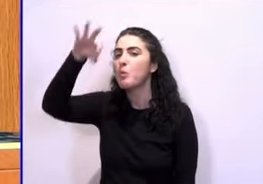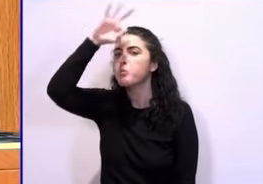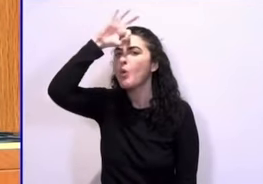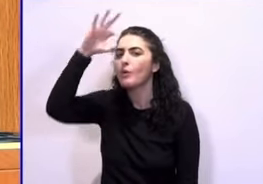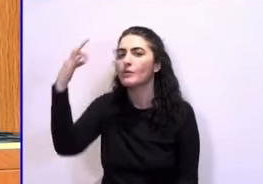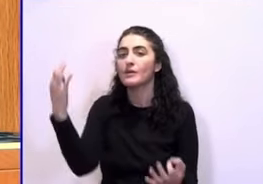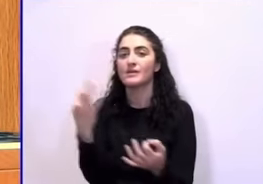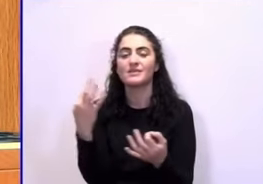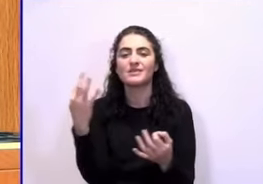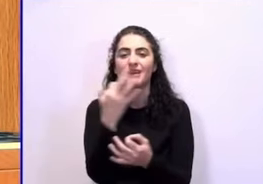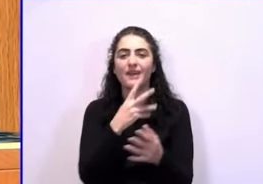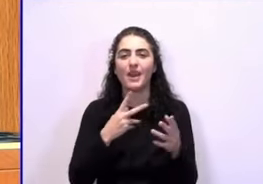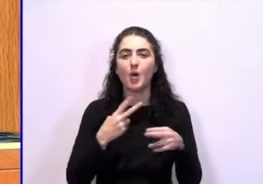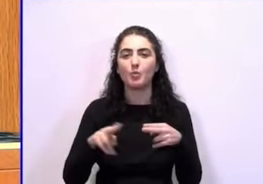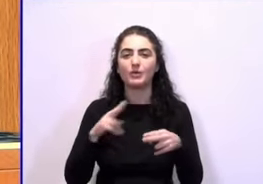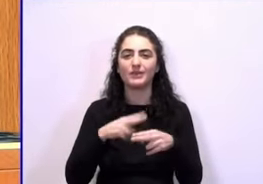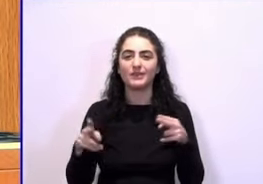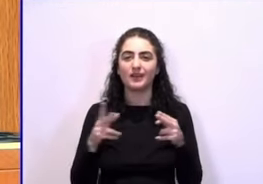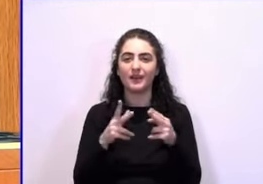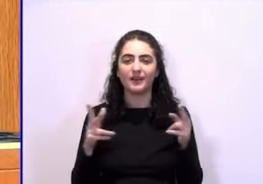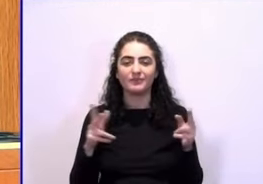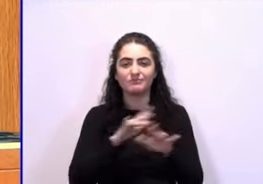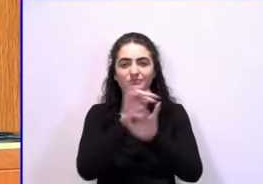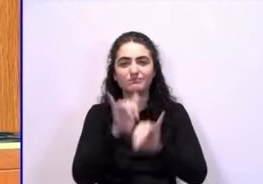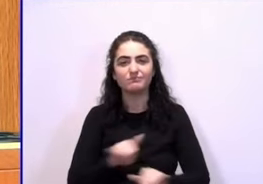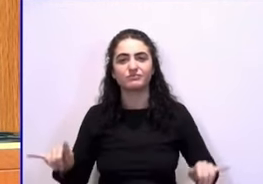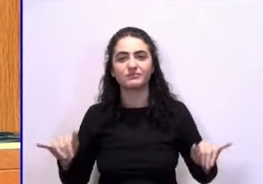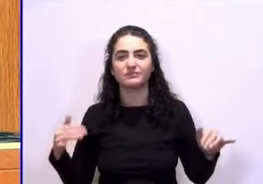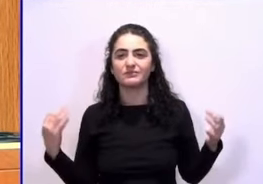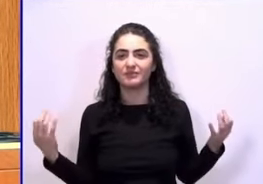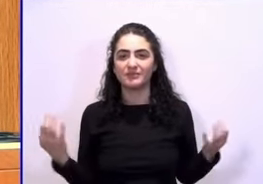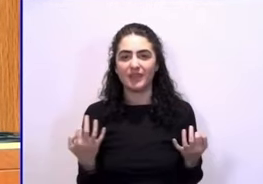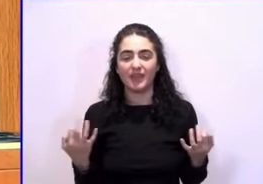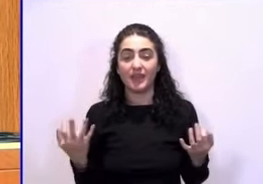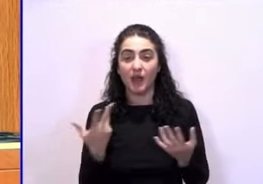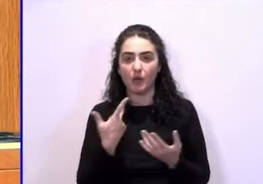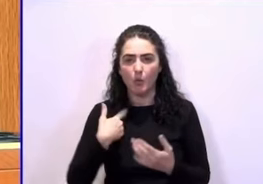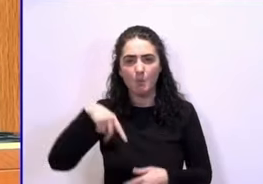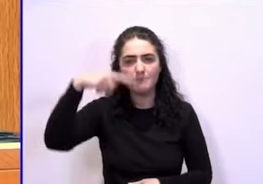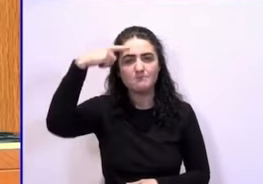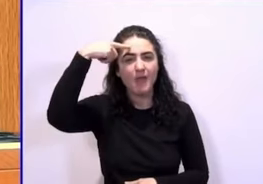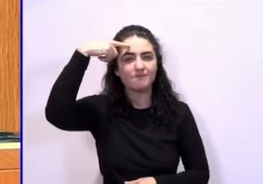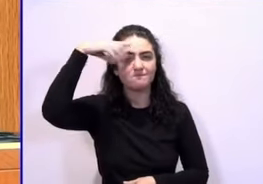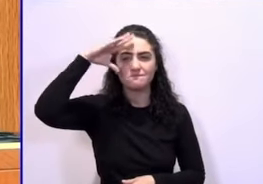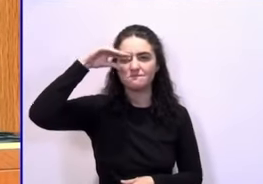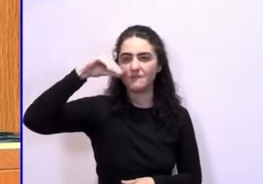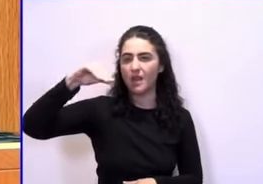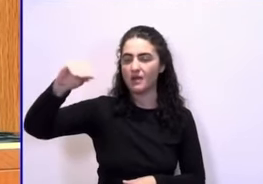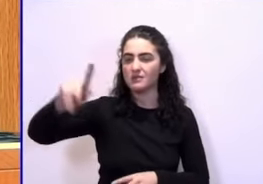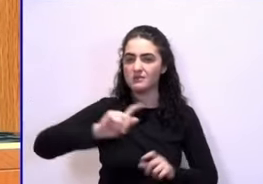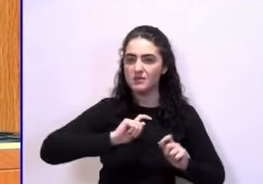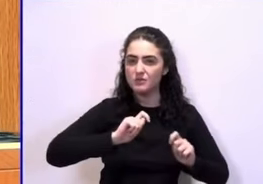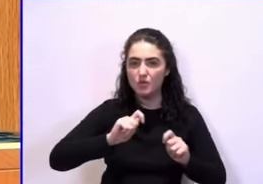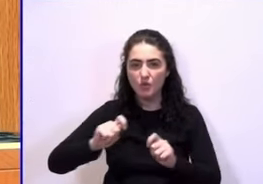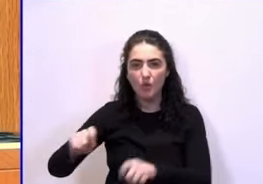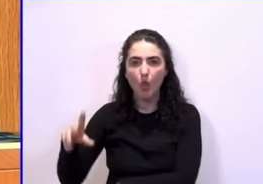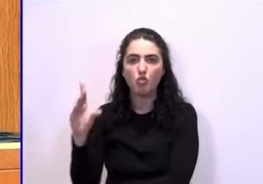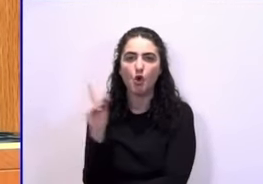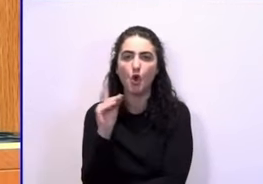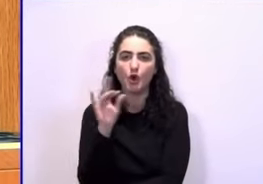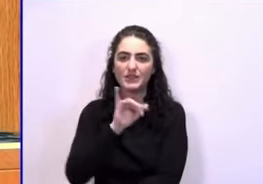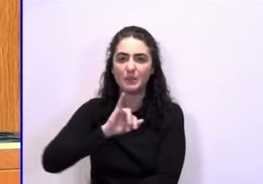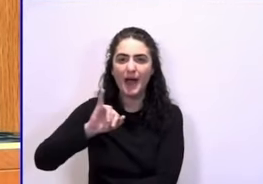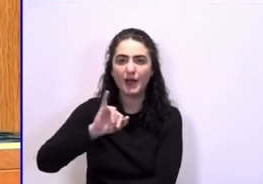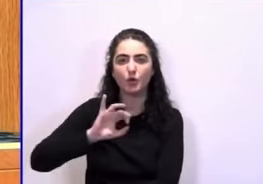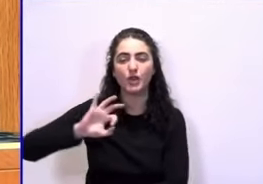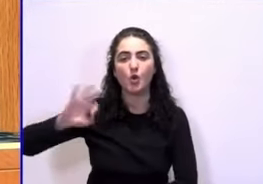la política de la reconciliación. Que mentes tan brillantes, tan generosas como Dolores Ibarruri o como